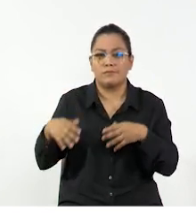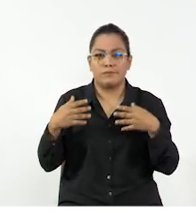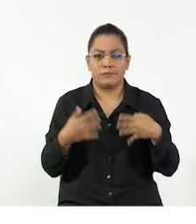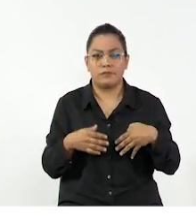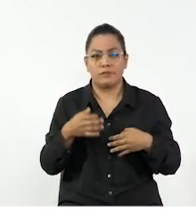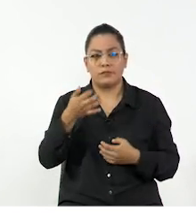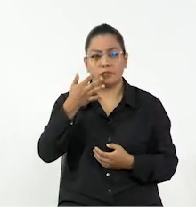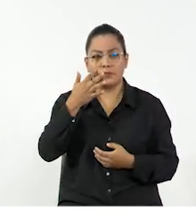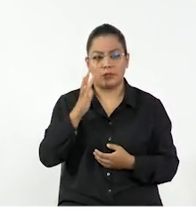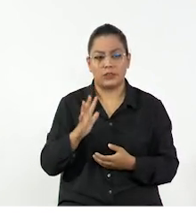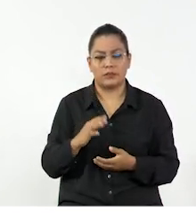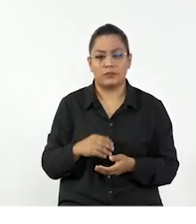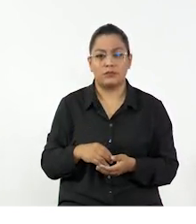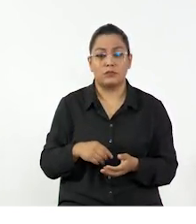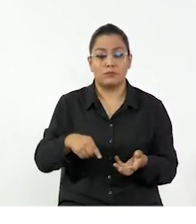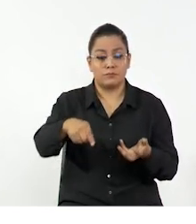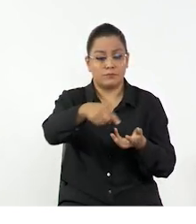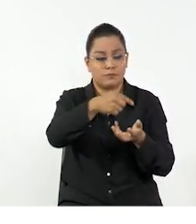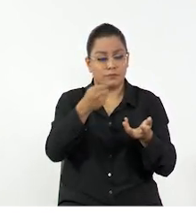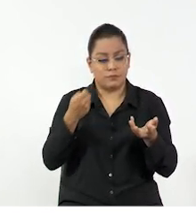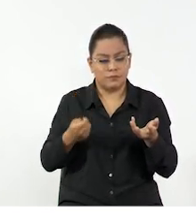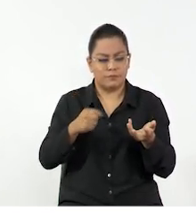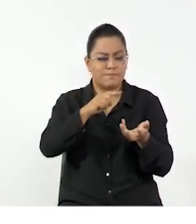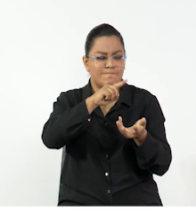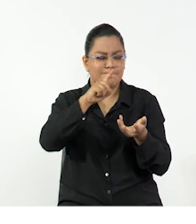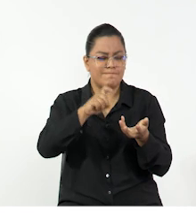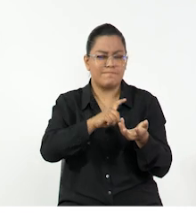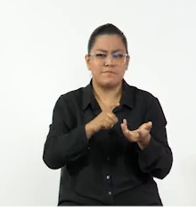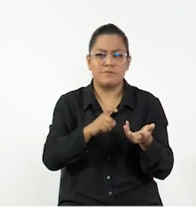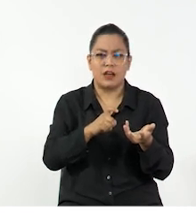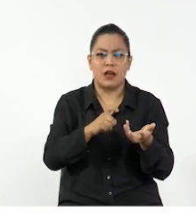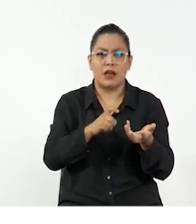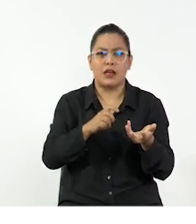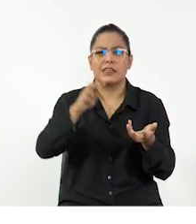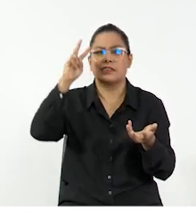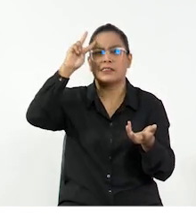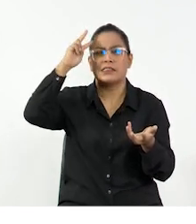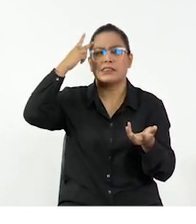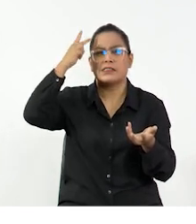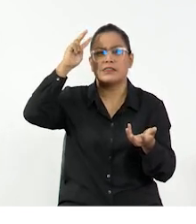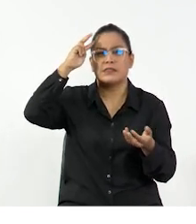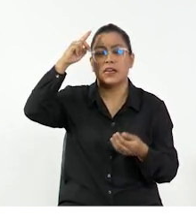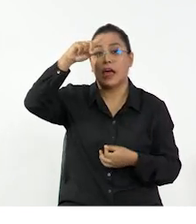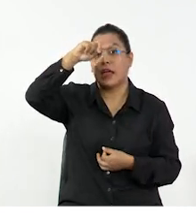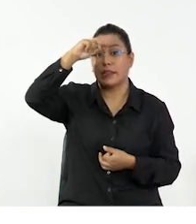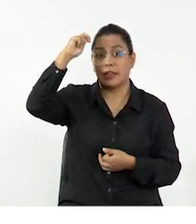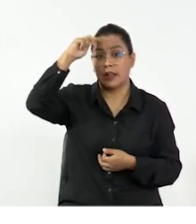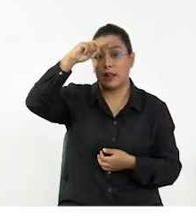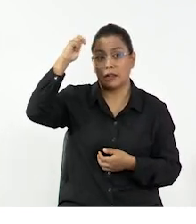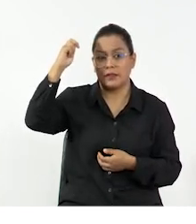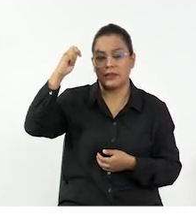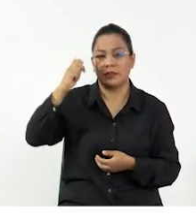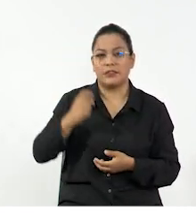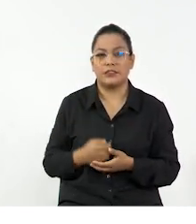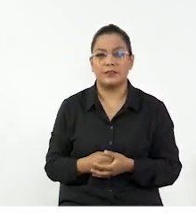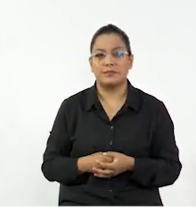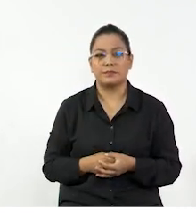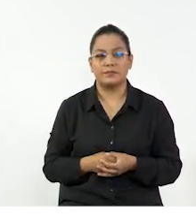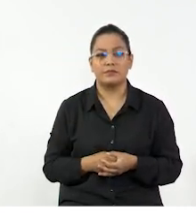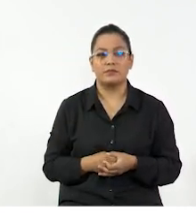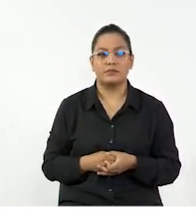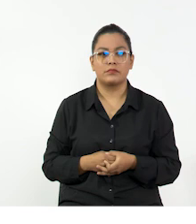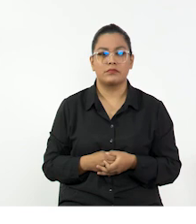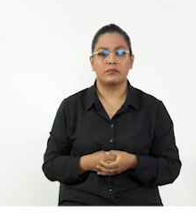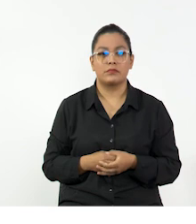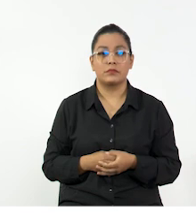actividad muy productiva sería cuestionar a los estudiantes sobre su concepto de trabajo, que es